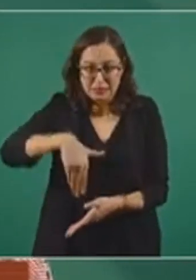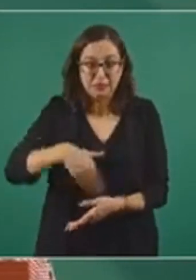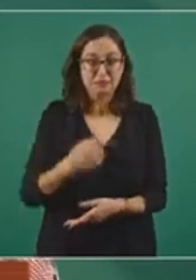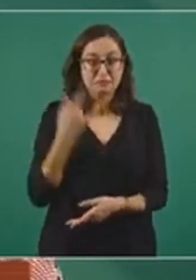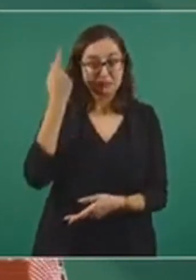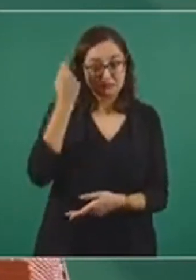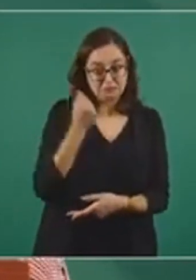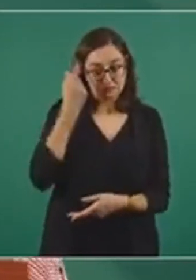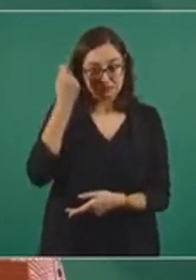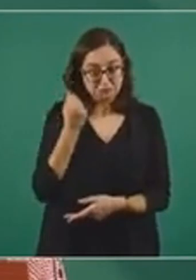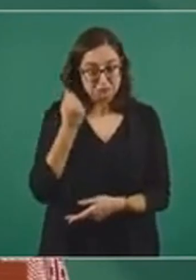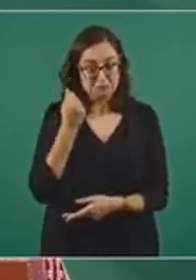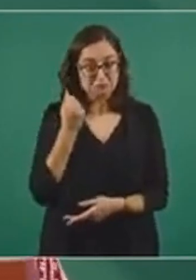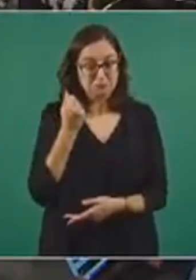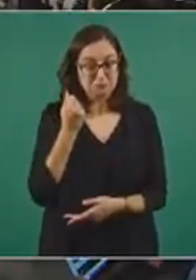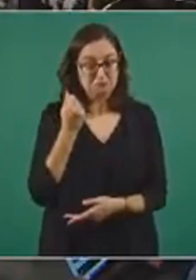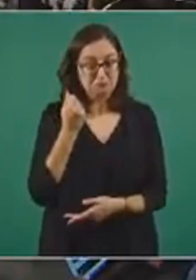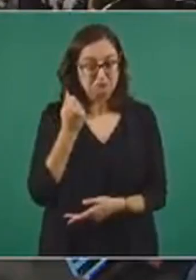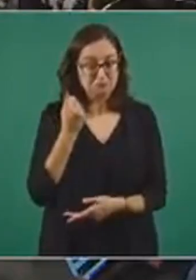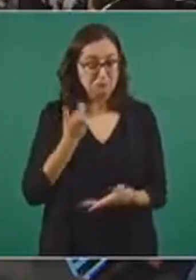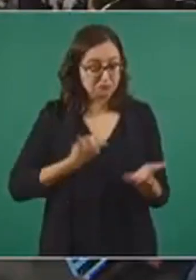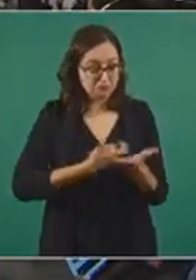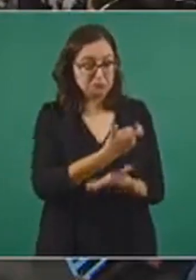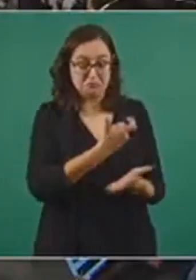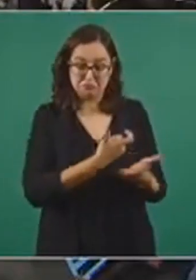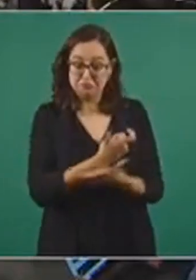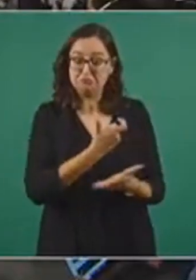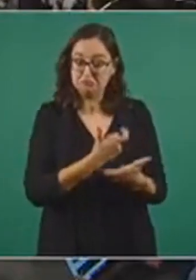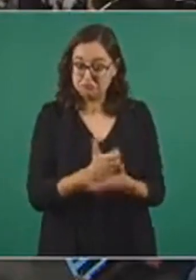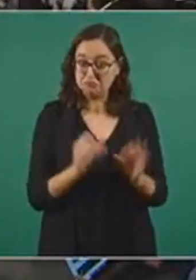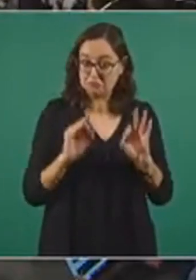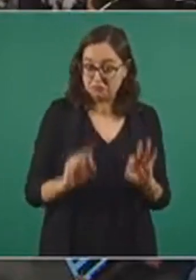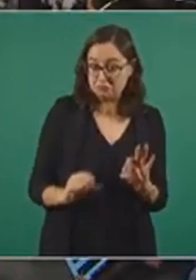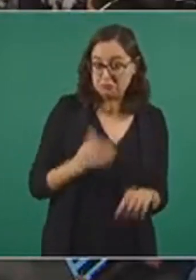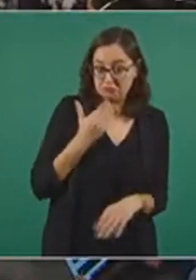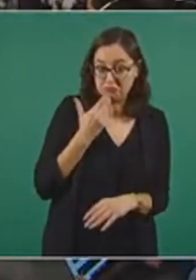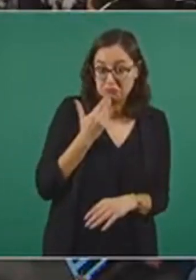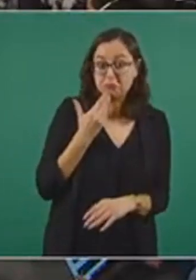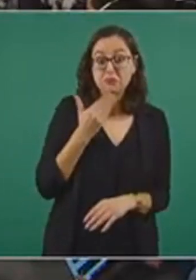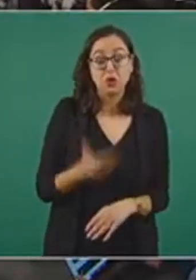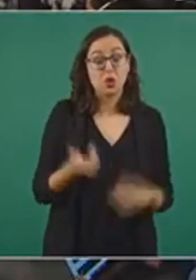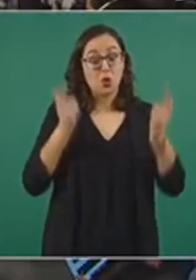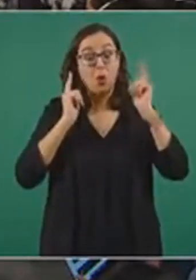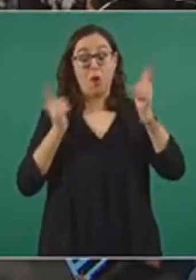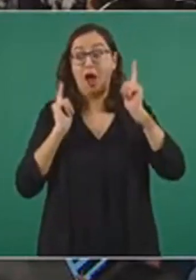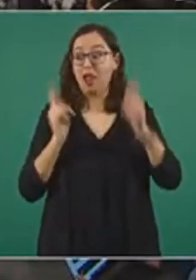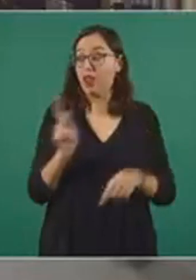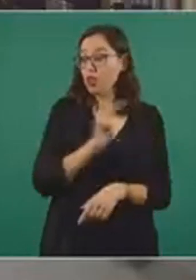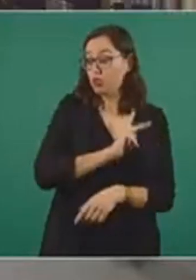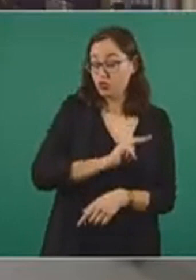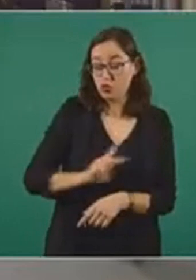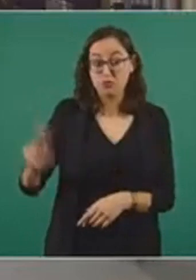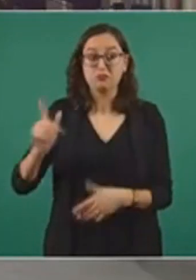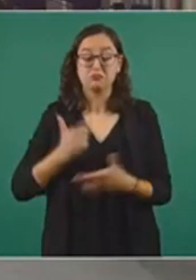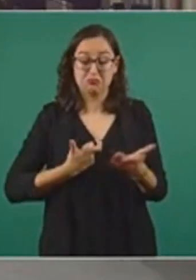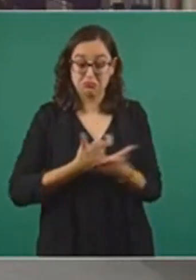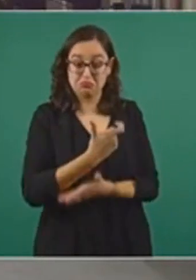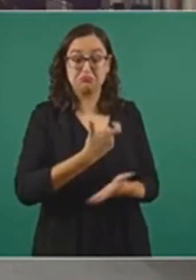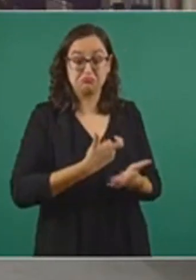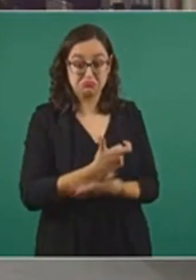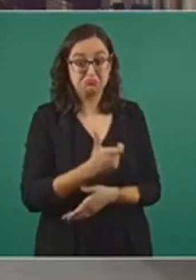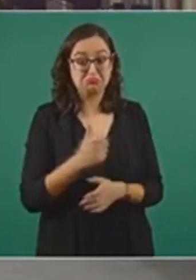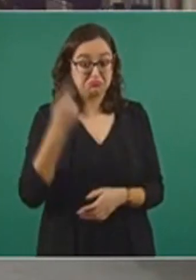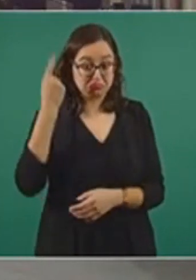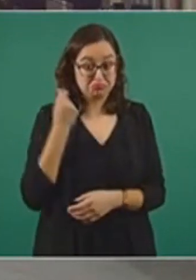muy… digamos que querríamos que todos los trabajadores tuvieran una pensión de esa magnitud. Es una buena pensión